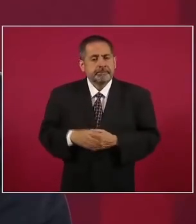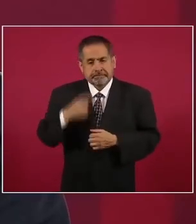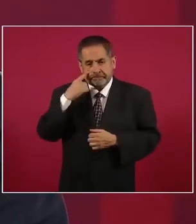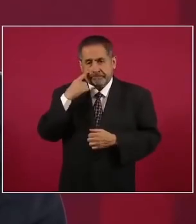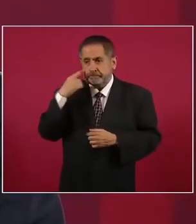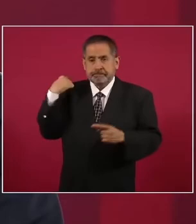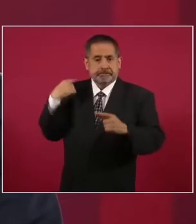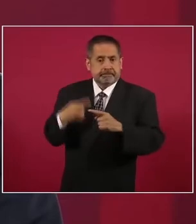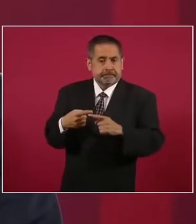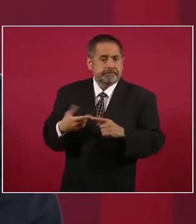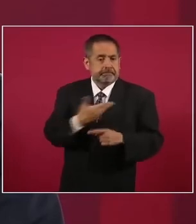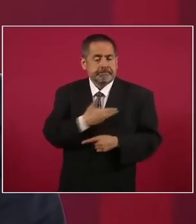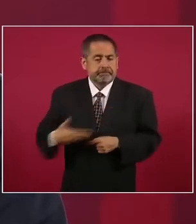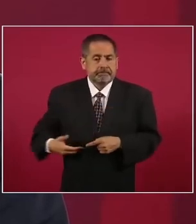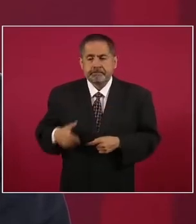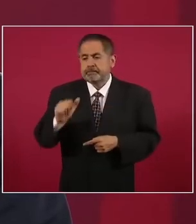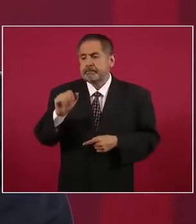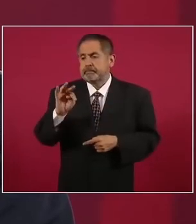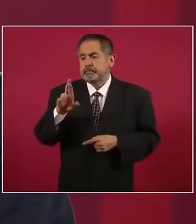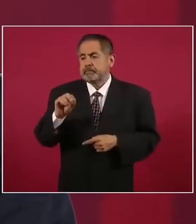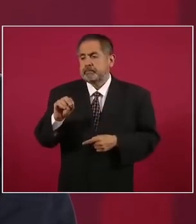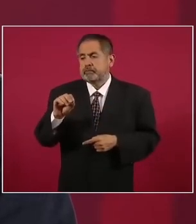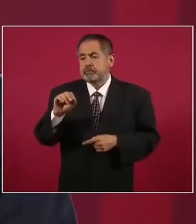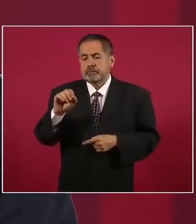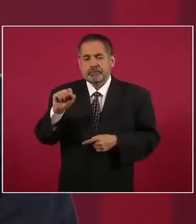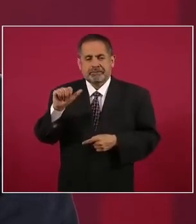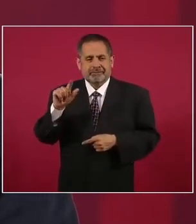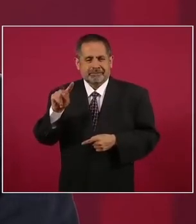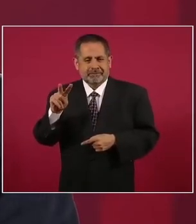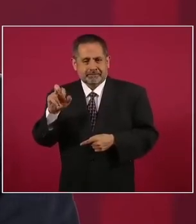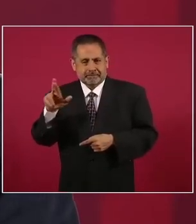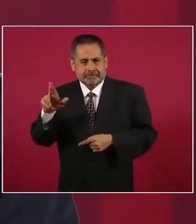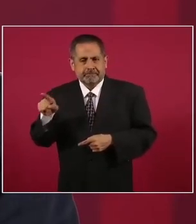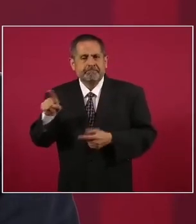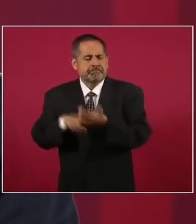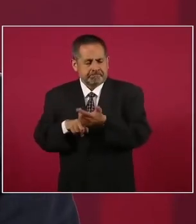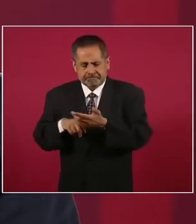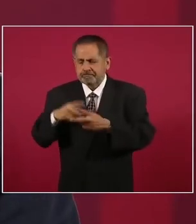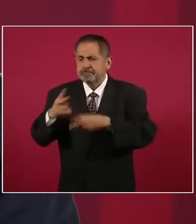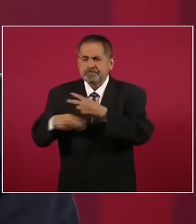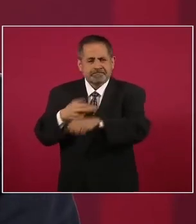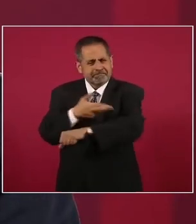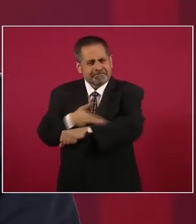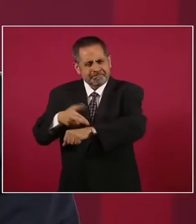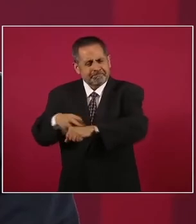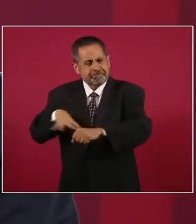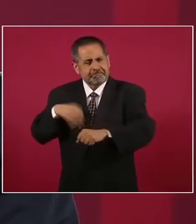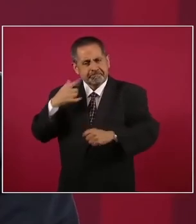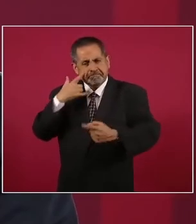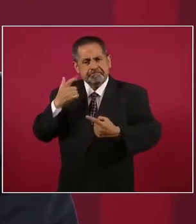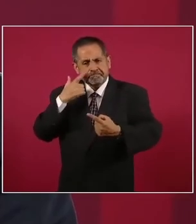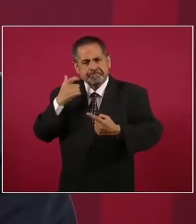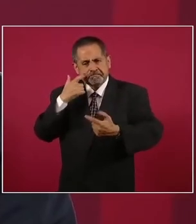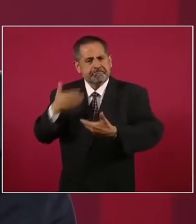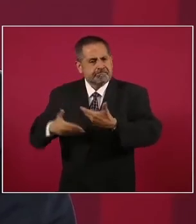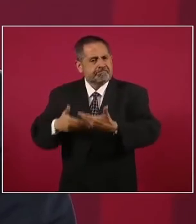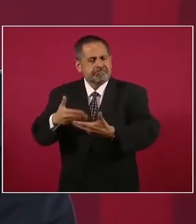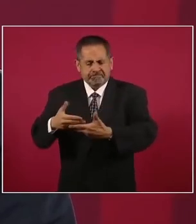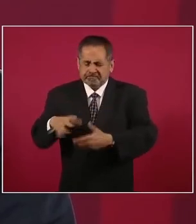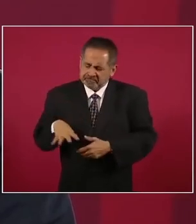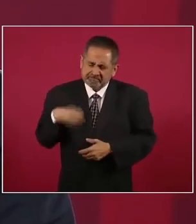administración del presidente Arturo Saldívar, estamos haciendo un gran esfuerzo para que la justicia en nuestro país